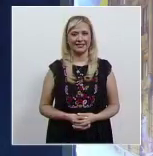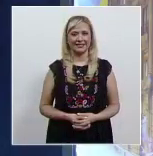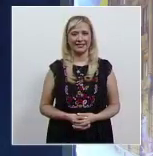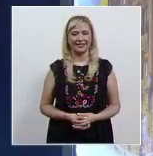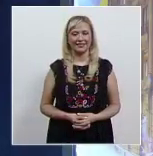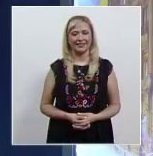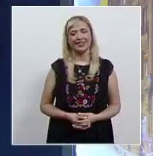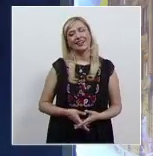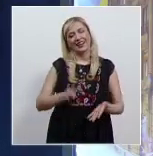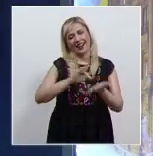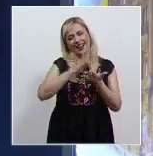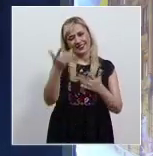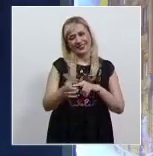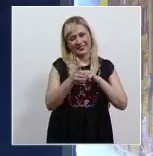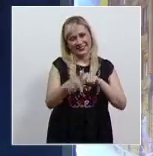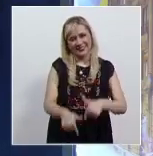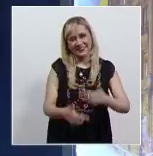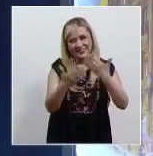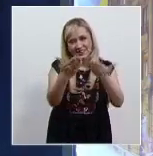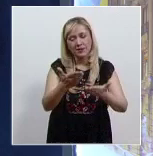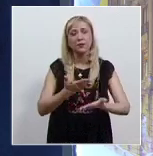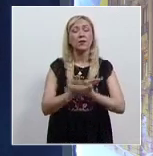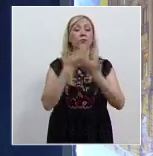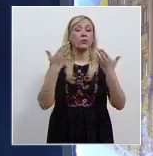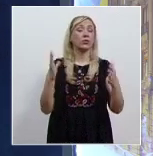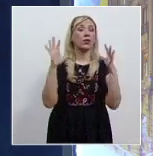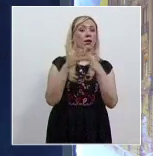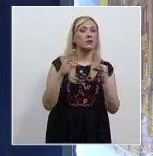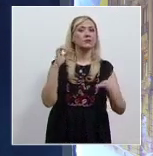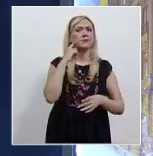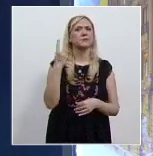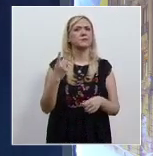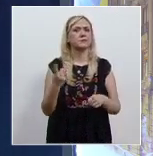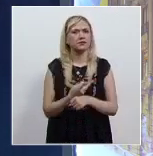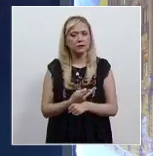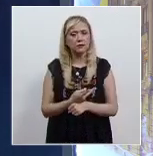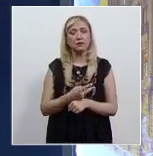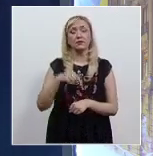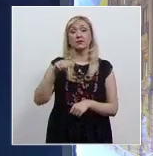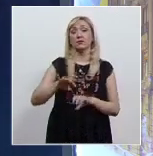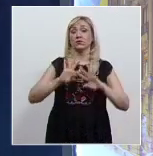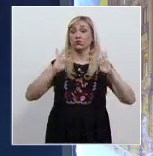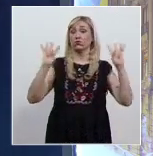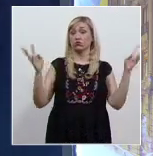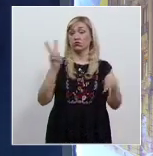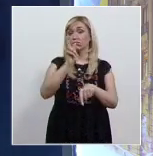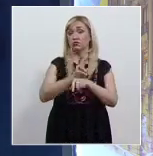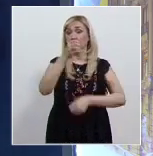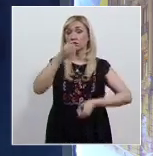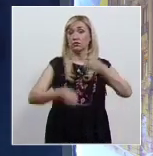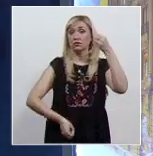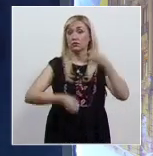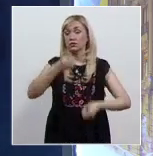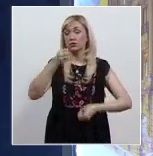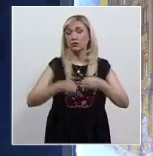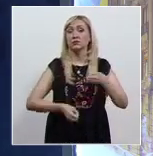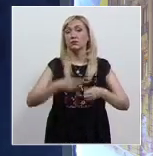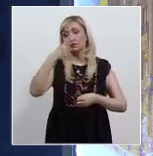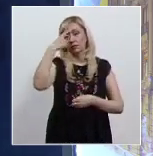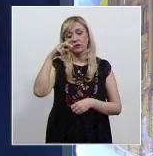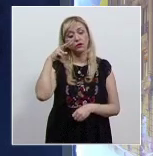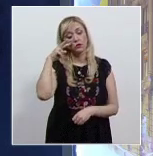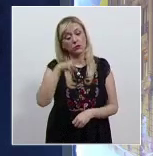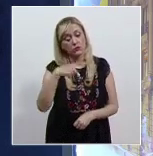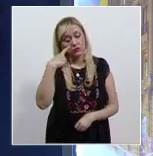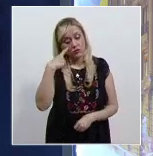Que gusto que continúe con nosotros, le tenemos más información. El Consejo de la Judicatura Federal inició una campaña en redes sociales